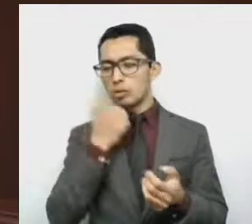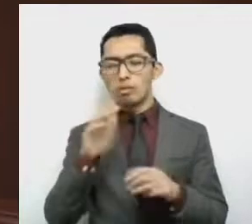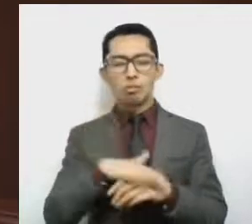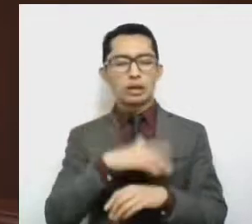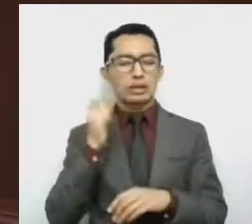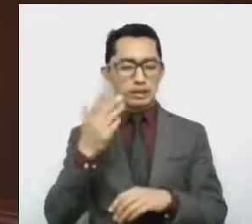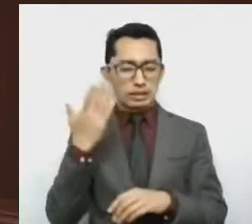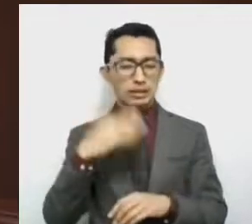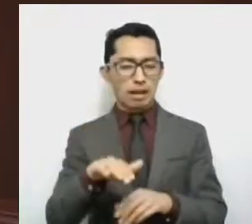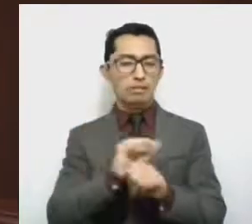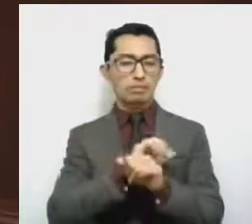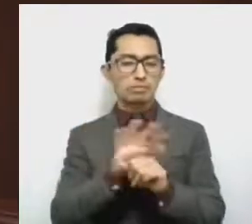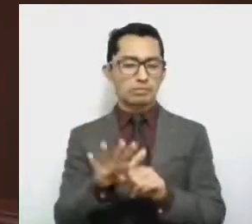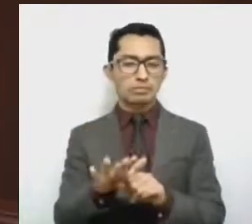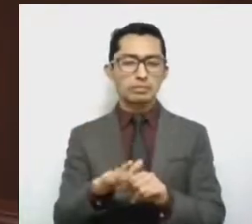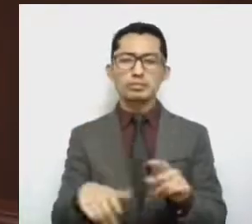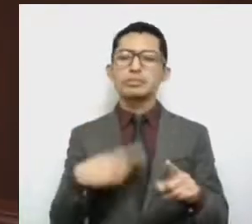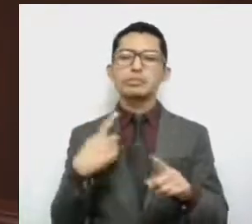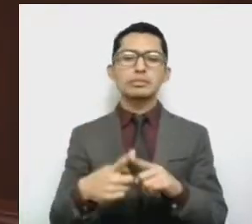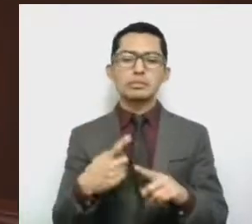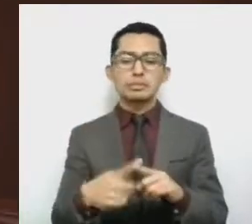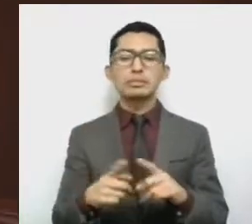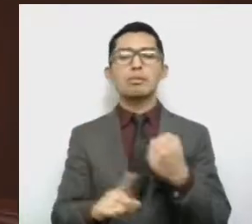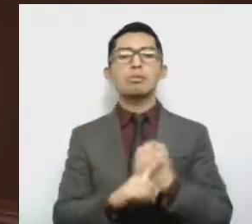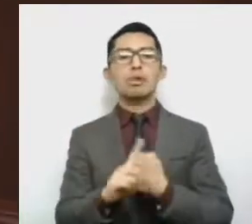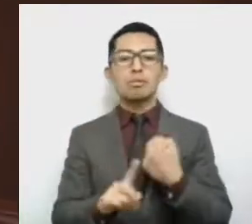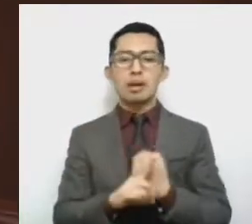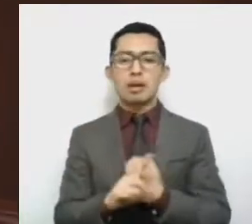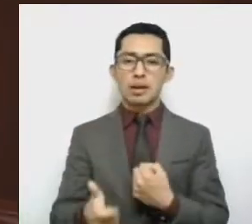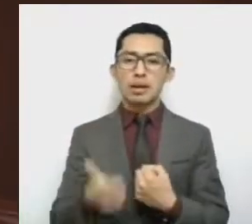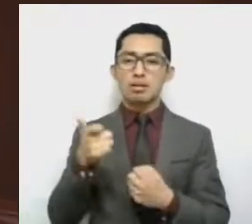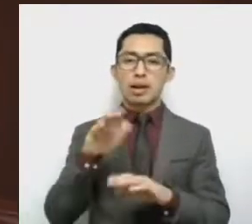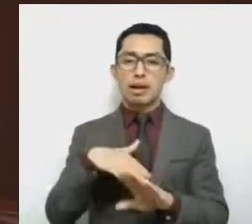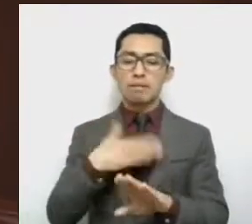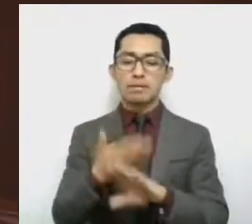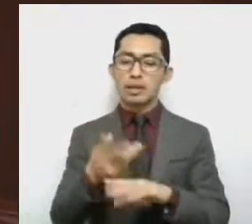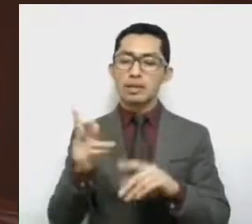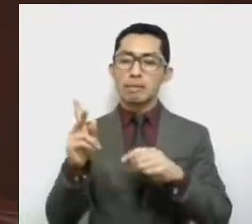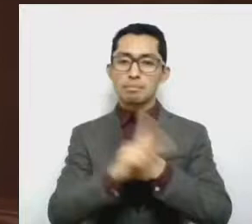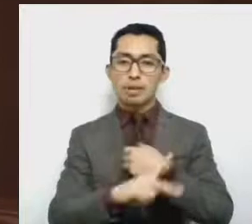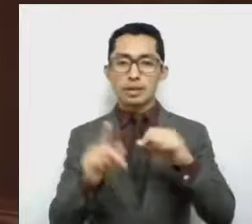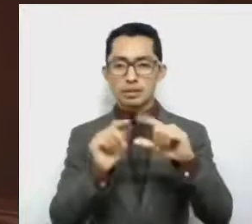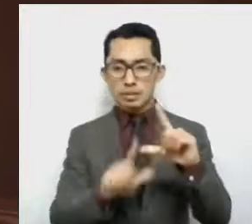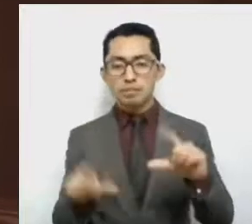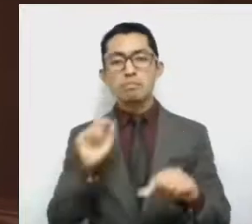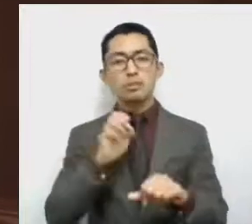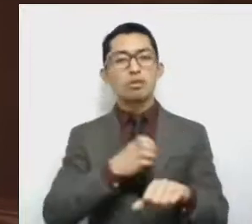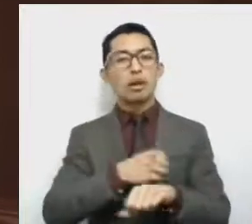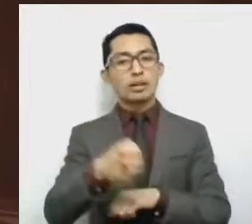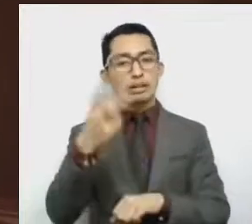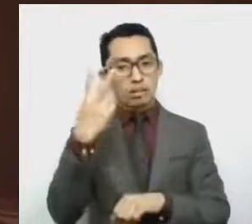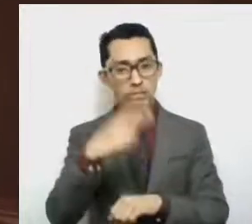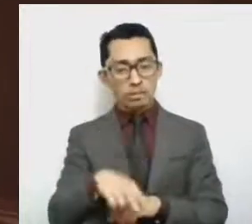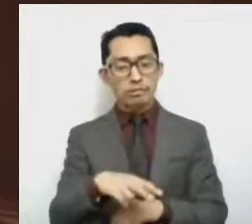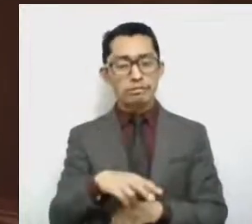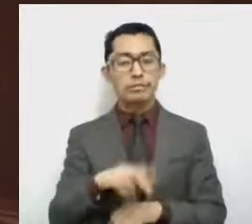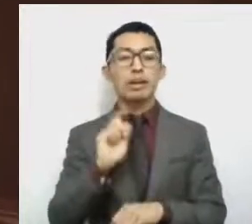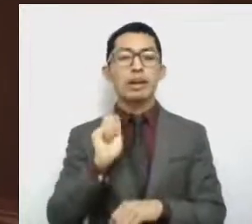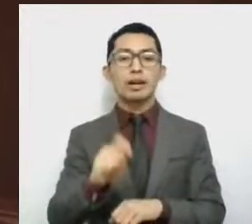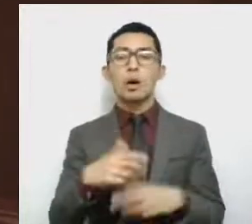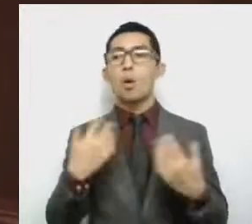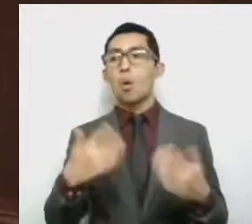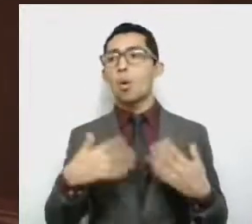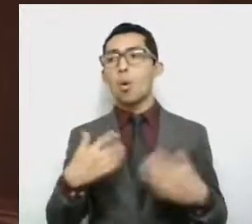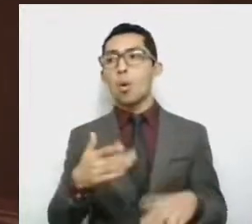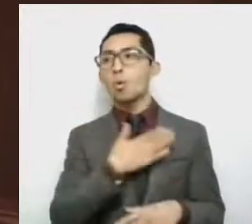se encuentran los problemas económicos que padece el país y nuestra entidad, situación nada alentadora para